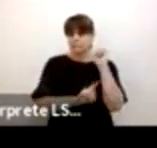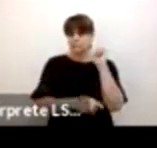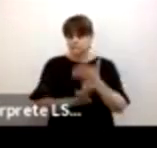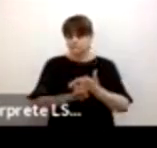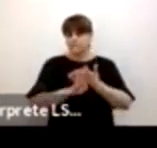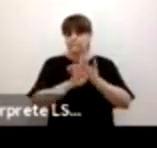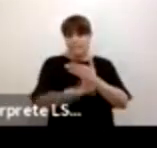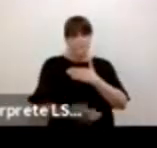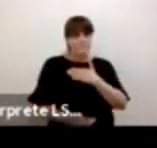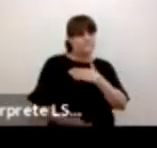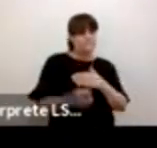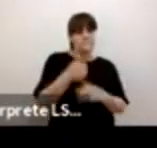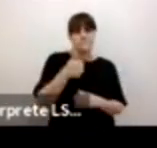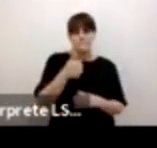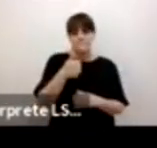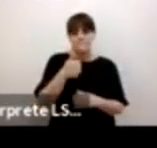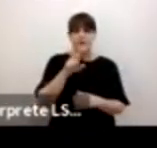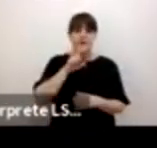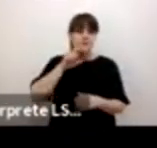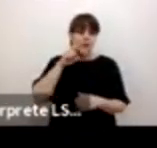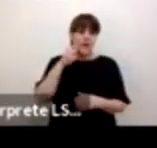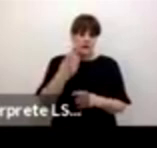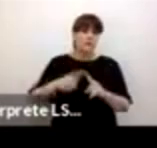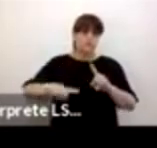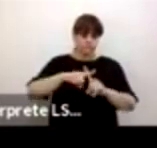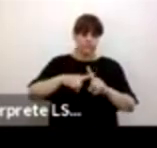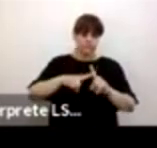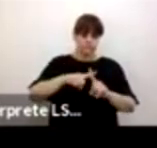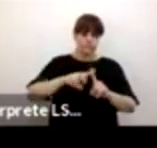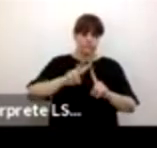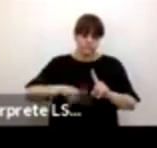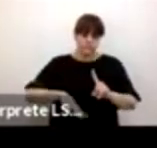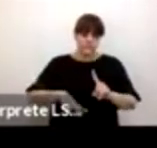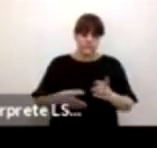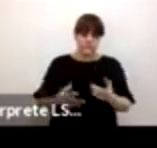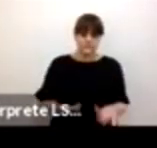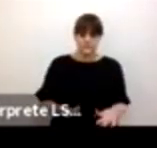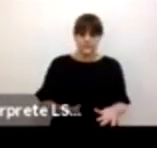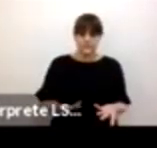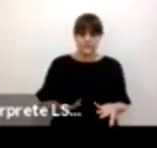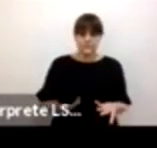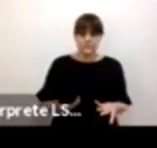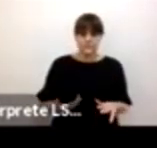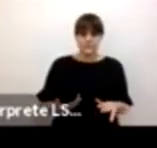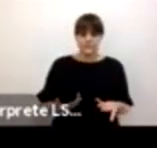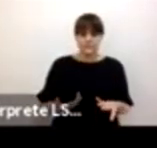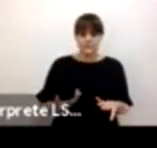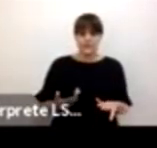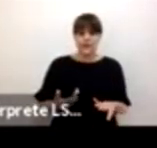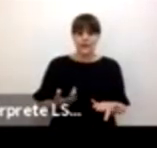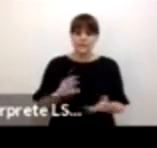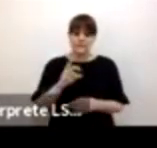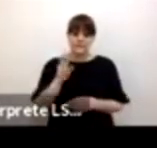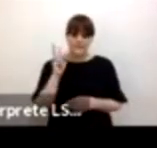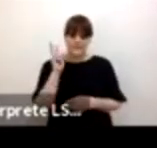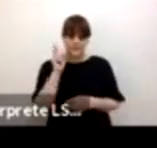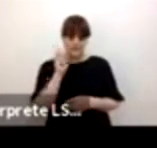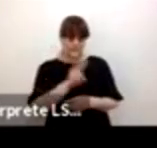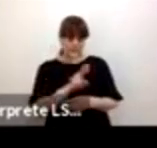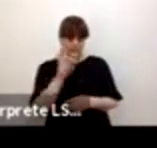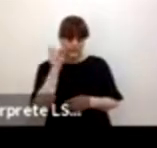cosa que es bastante positivo dentro de mi dentro de la del desastre de la situación siguiente por favor